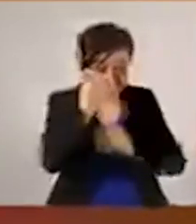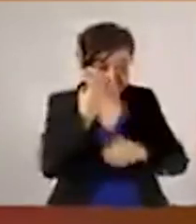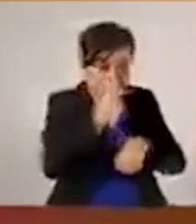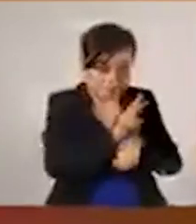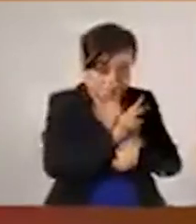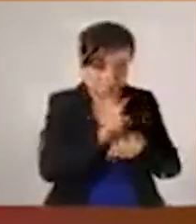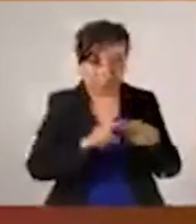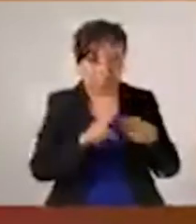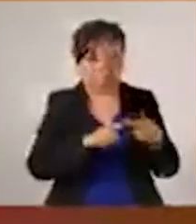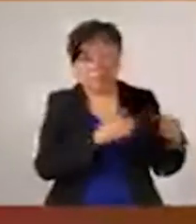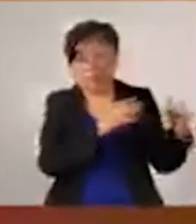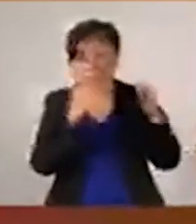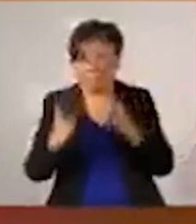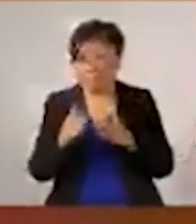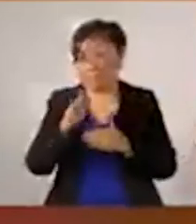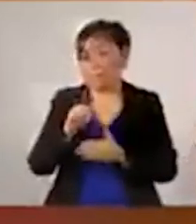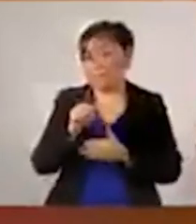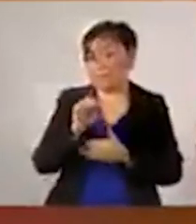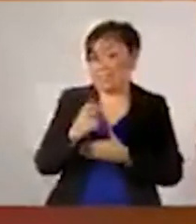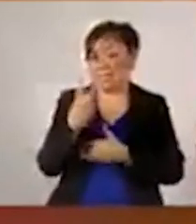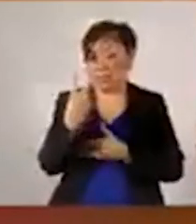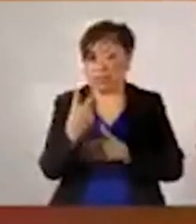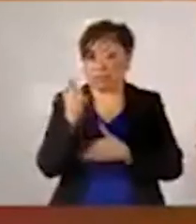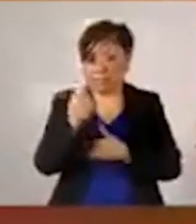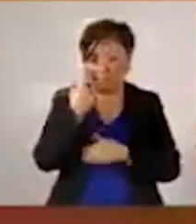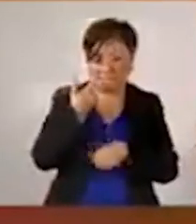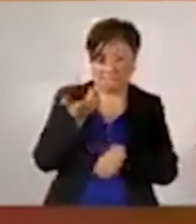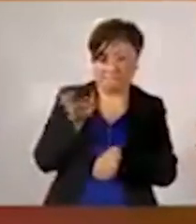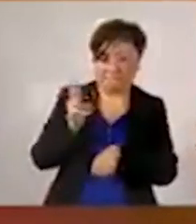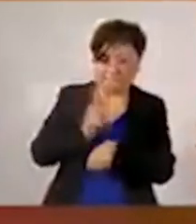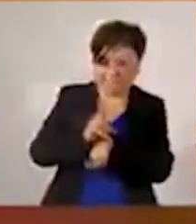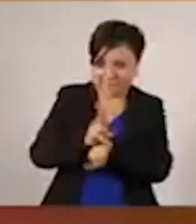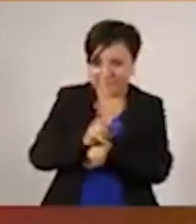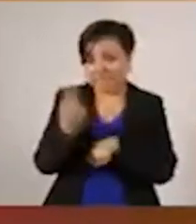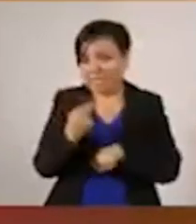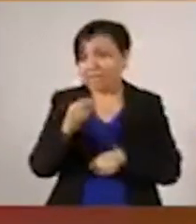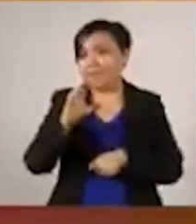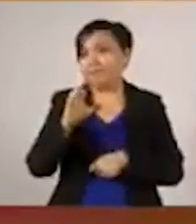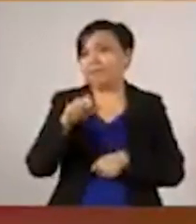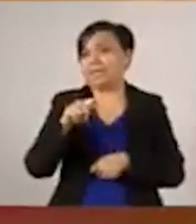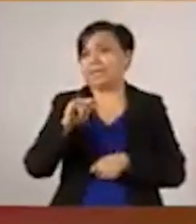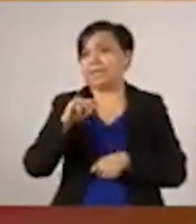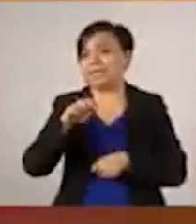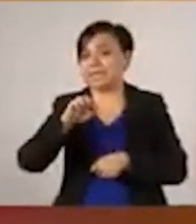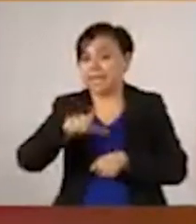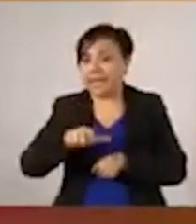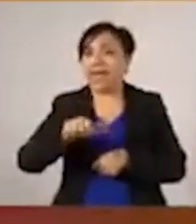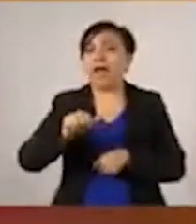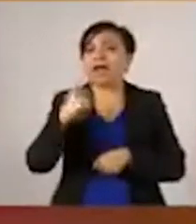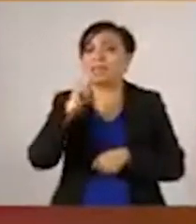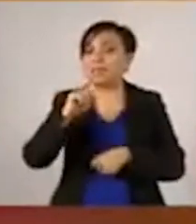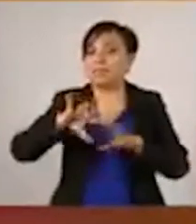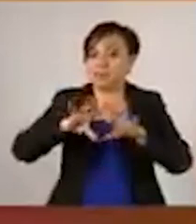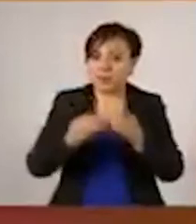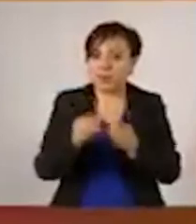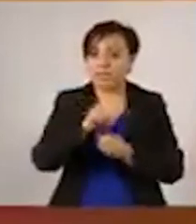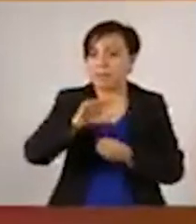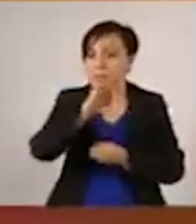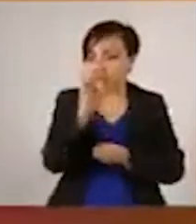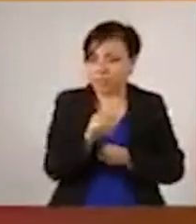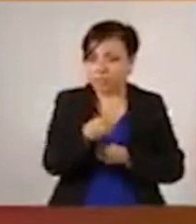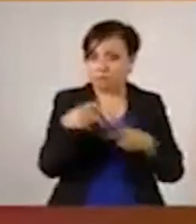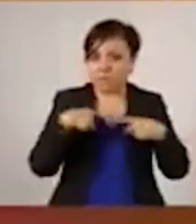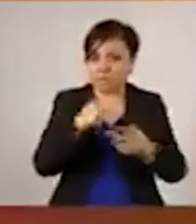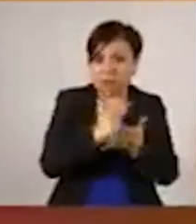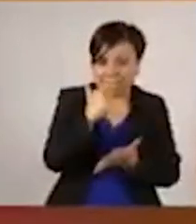vigilancia más eficiente llamado modelo sentinela, en donde se realizan pruebas en el 100 por ciento de los casos graves y 10 por ciento de los